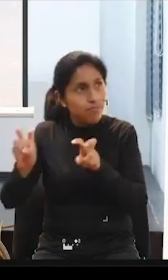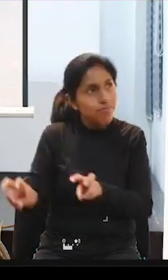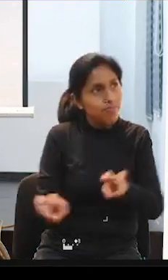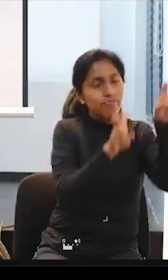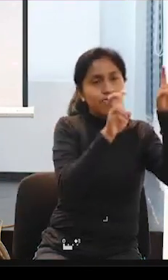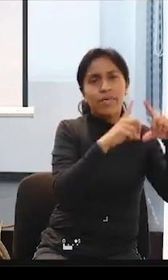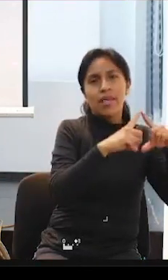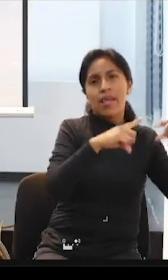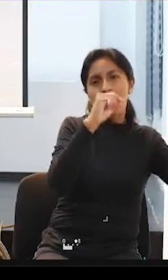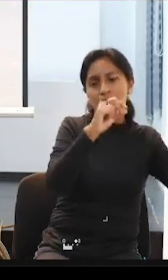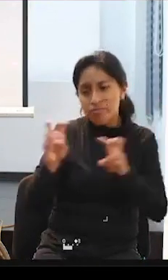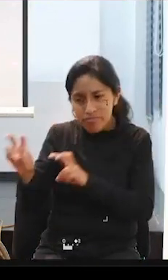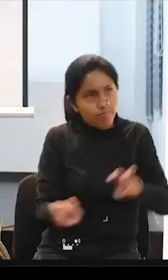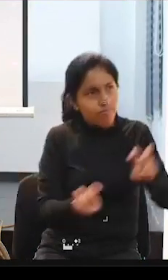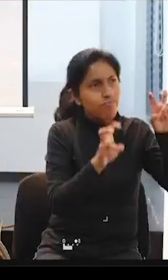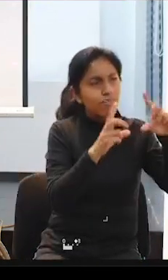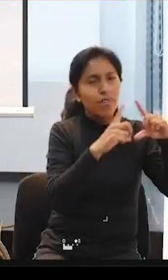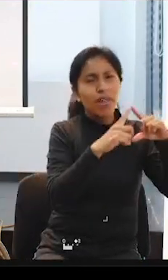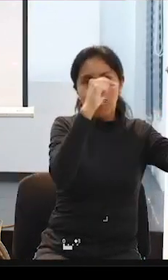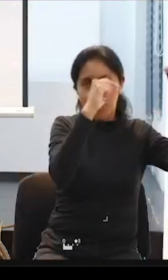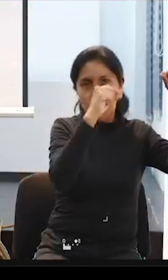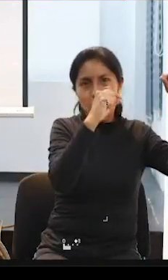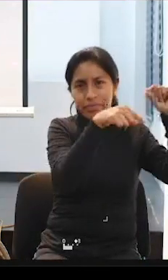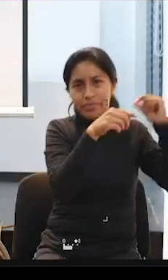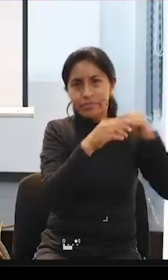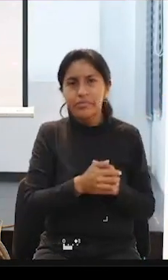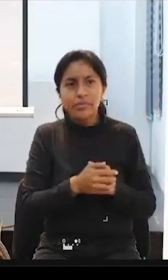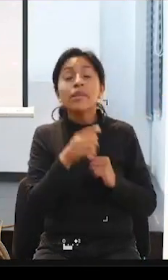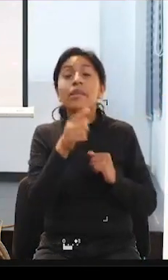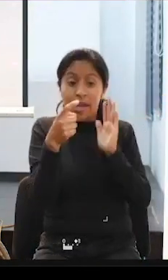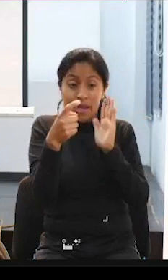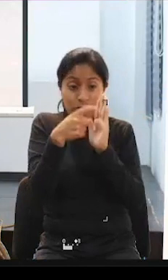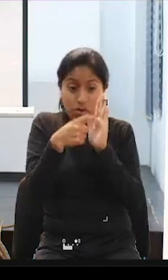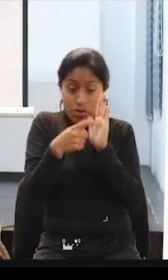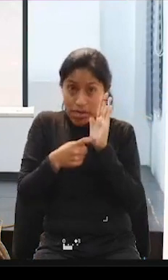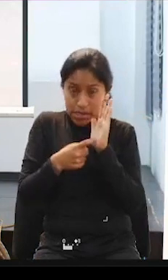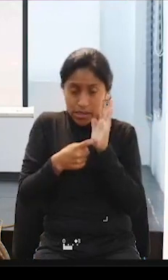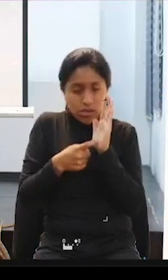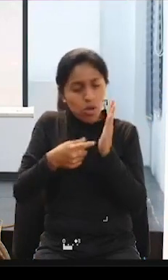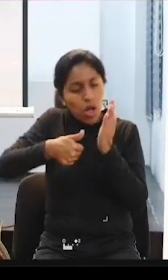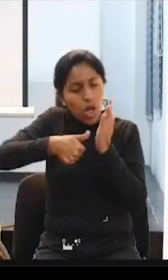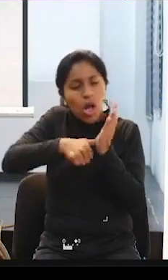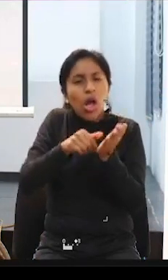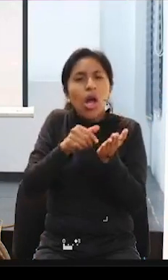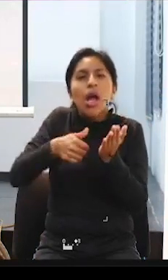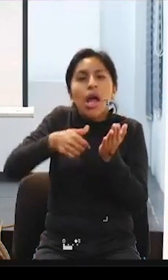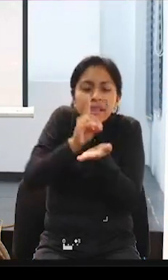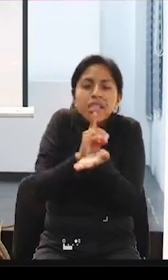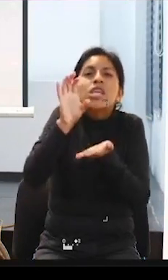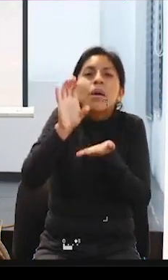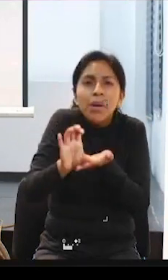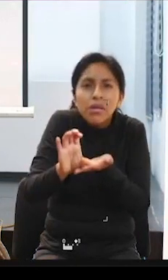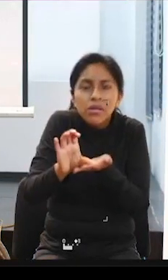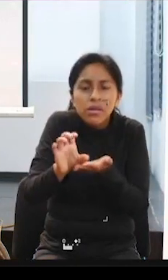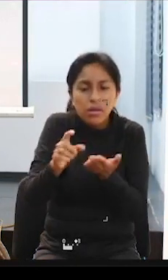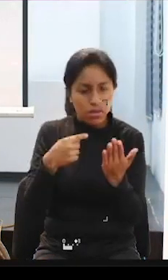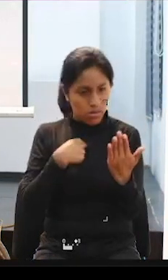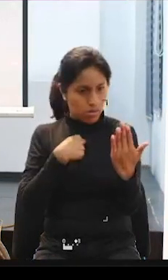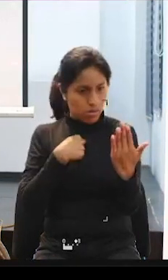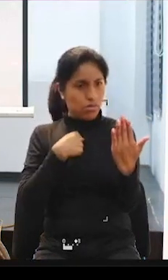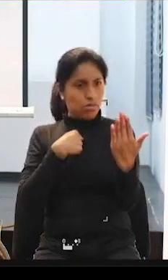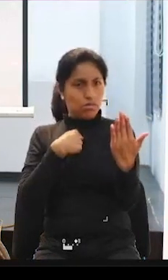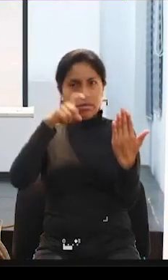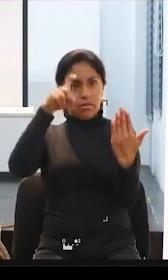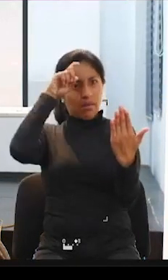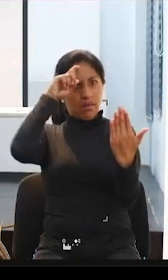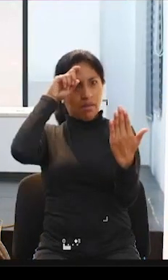convocatoria algo muy interesante también pasó, un requisito era tener discapacidad. Yo primera vez, ¿no?, primera vez que nos tomé en